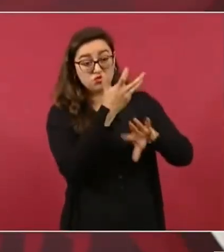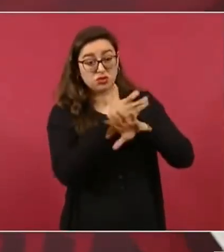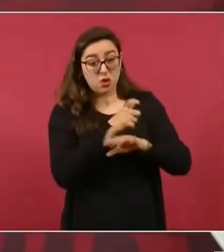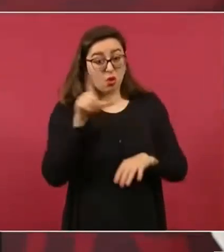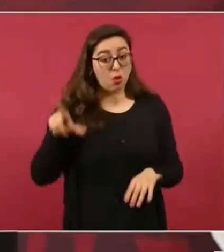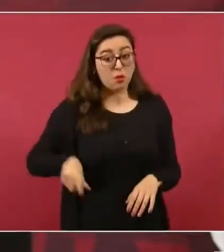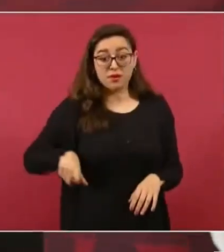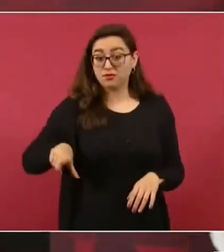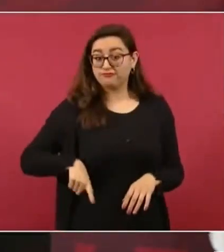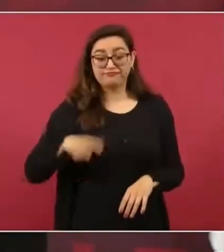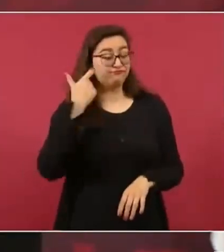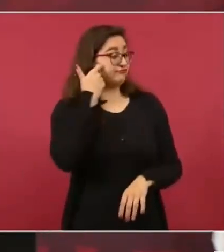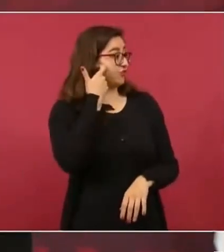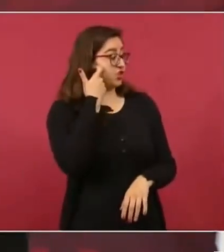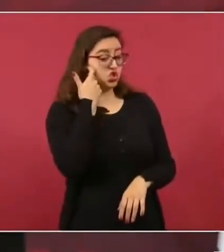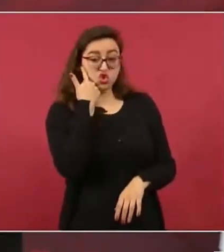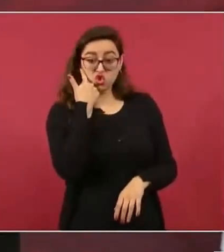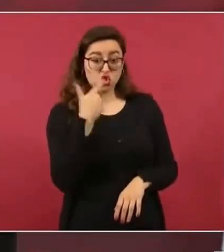Y entonces,